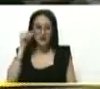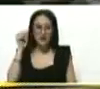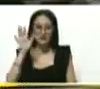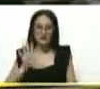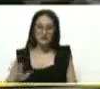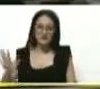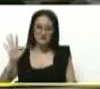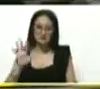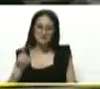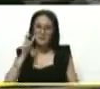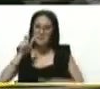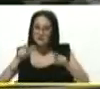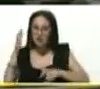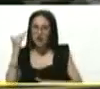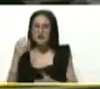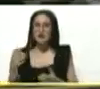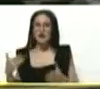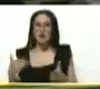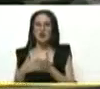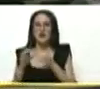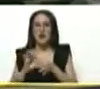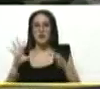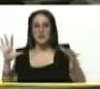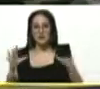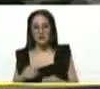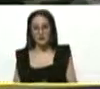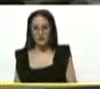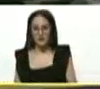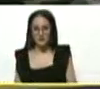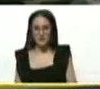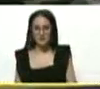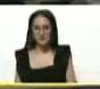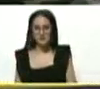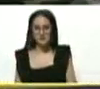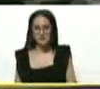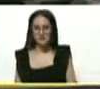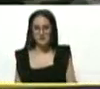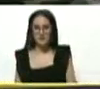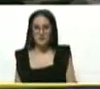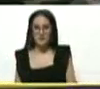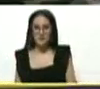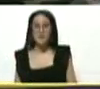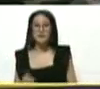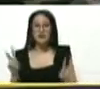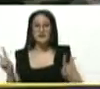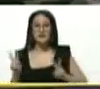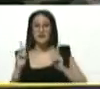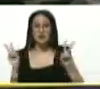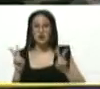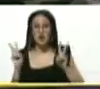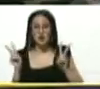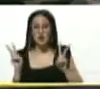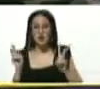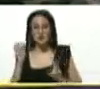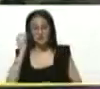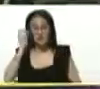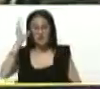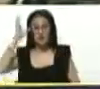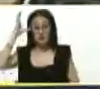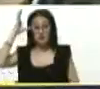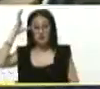enemigo principal. Sabios, sabios, y tuvieron la gran victoria. Sabios.